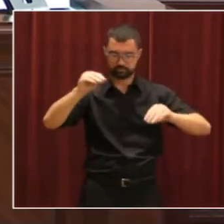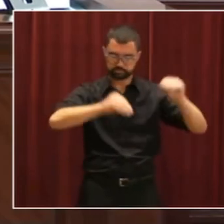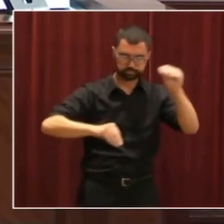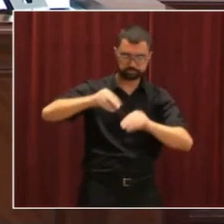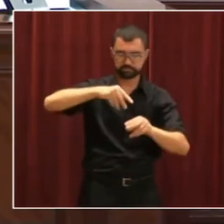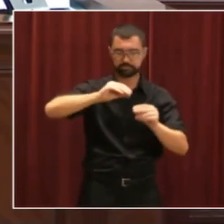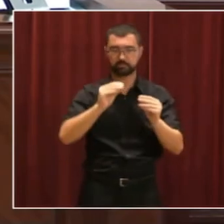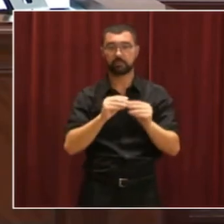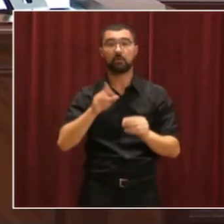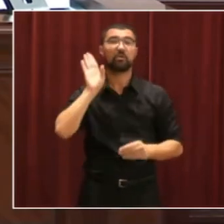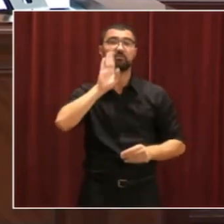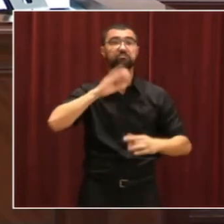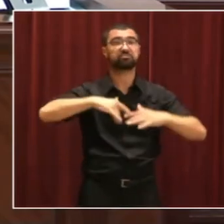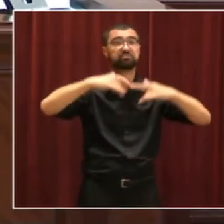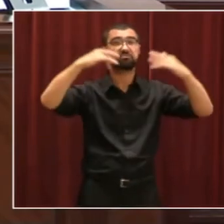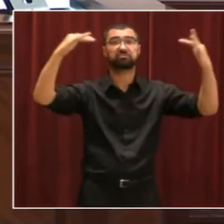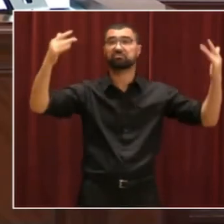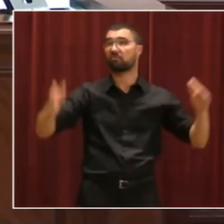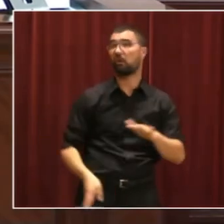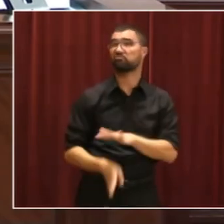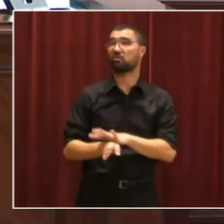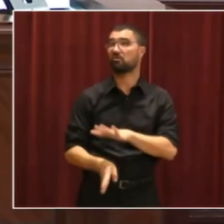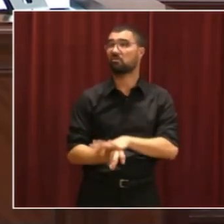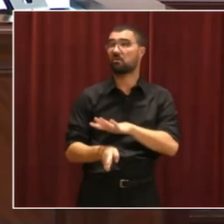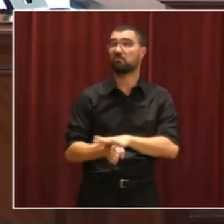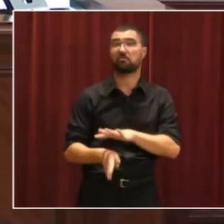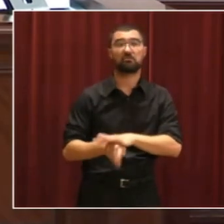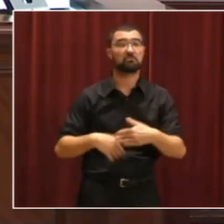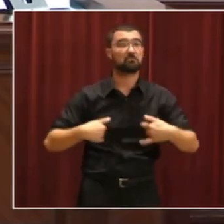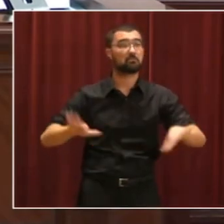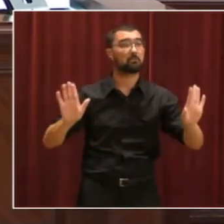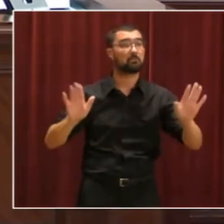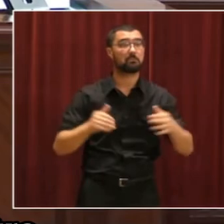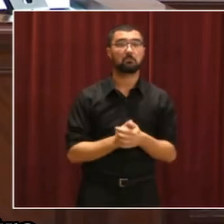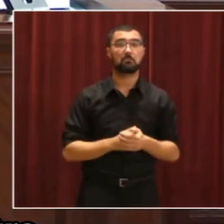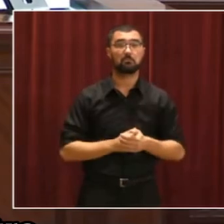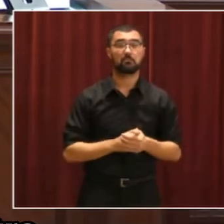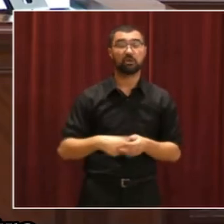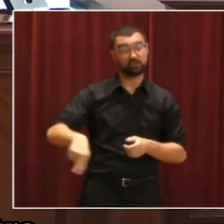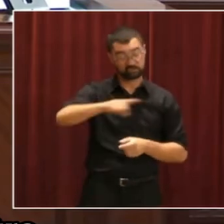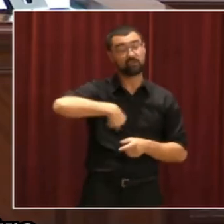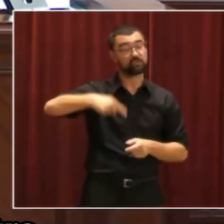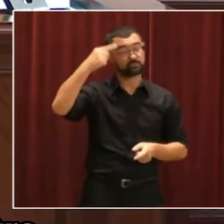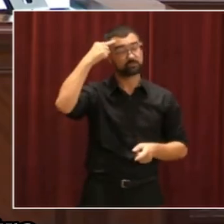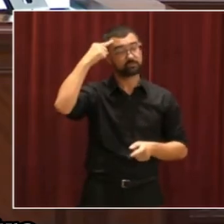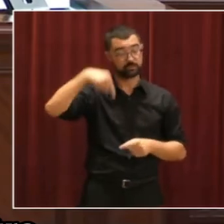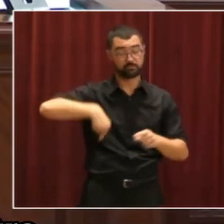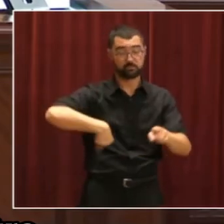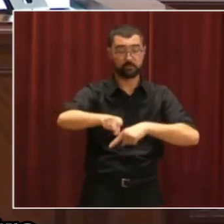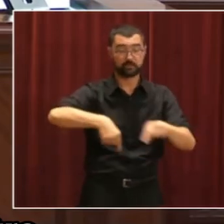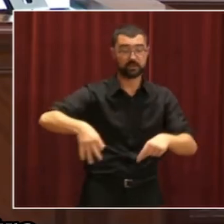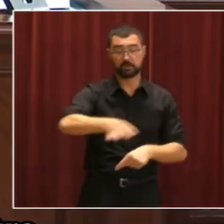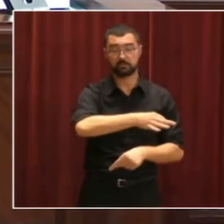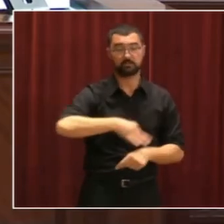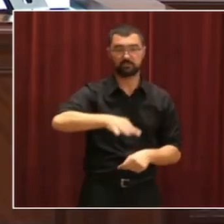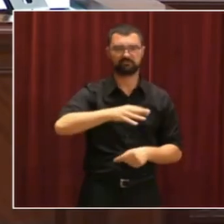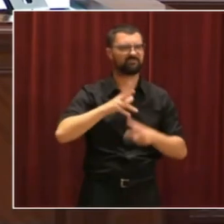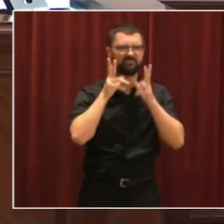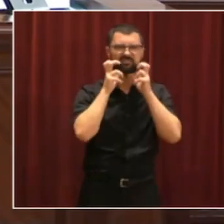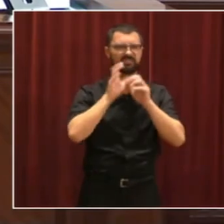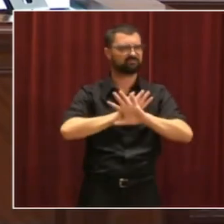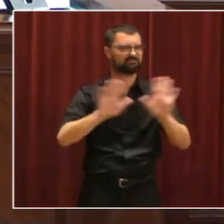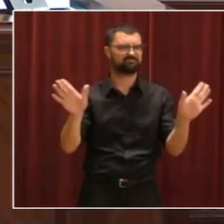contamina el planeta como si no hubiera un mañana. Todos somos conscientes de que la movilidad en Baleares es un desastre,